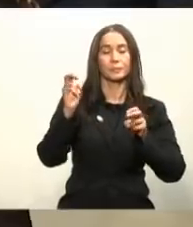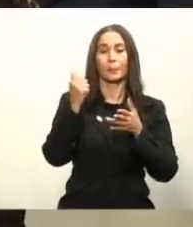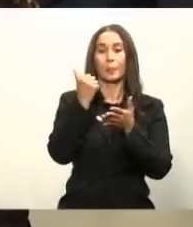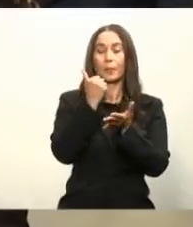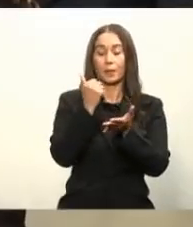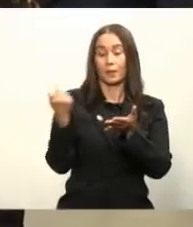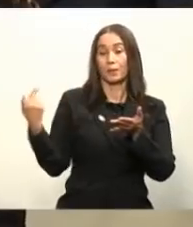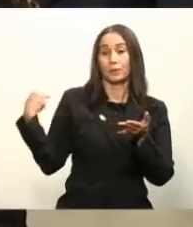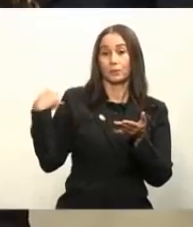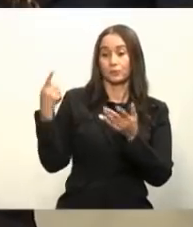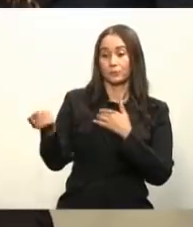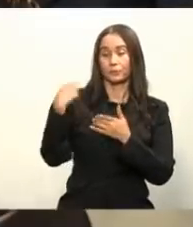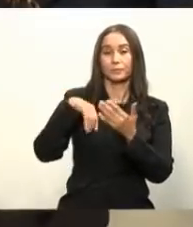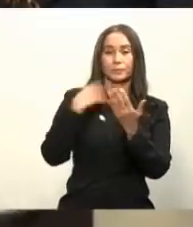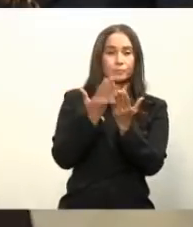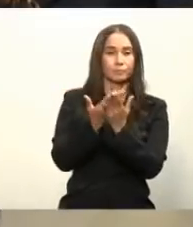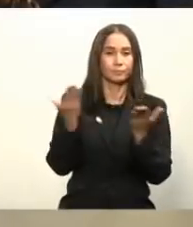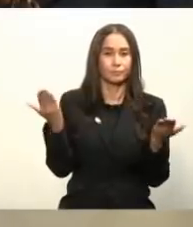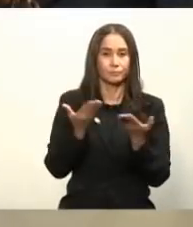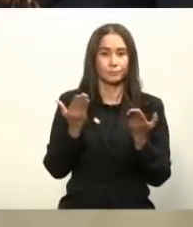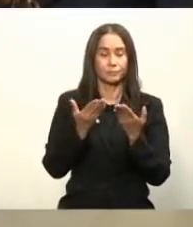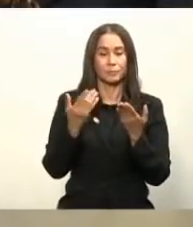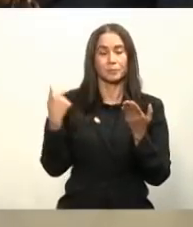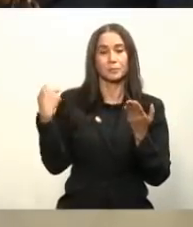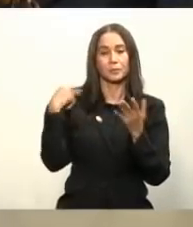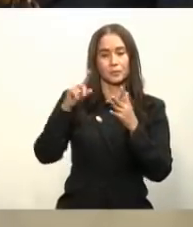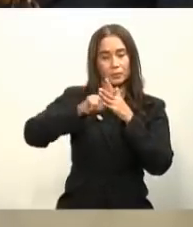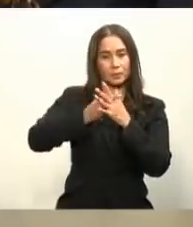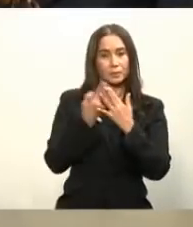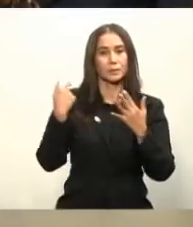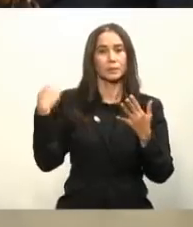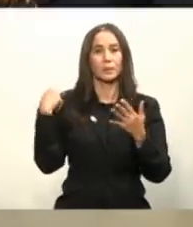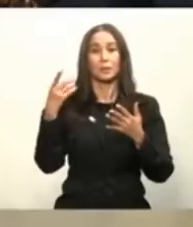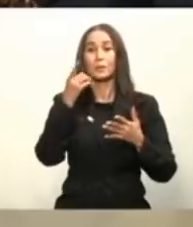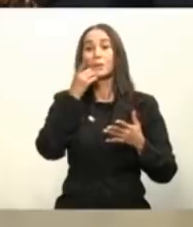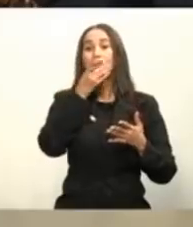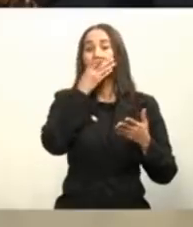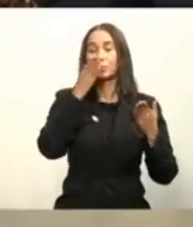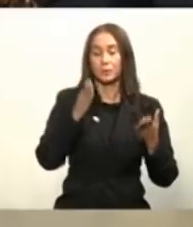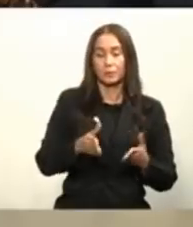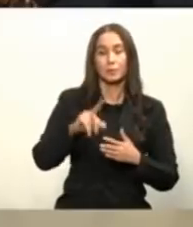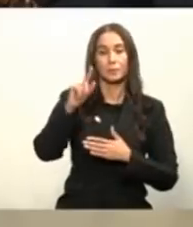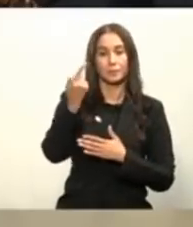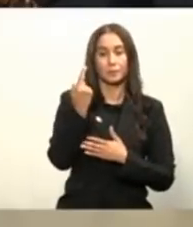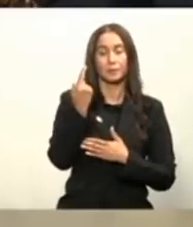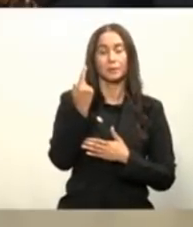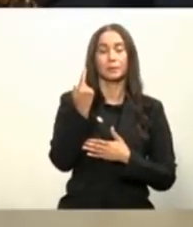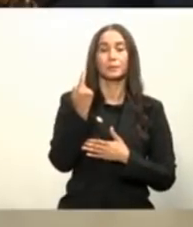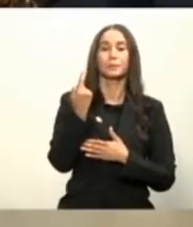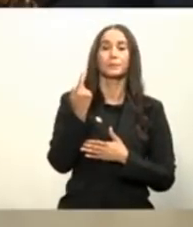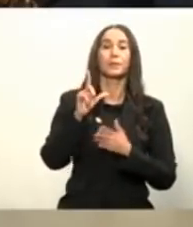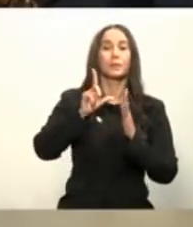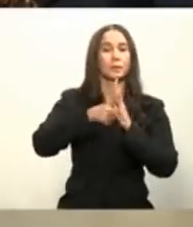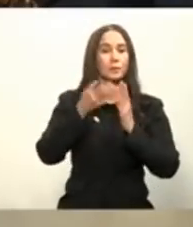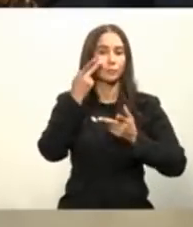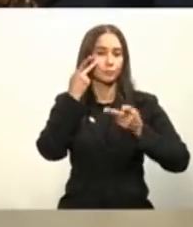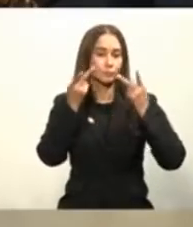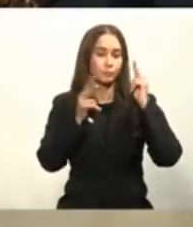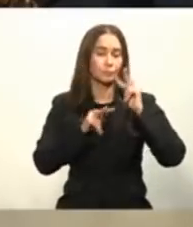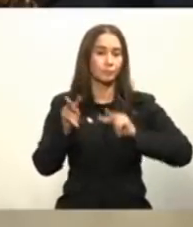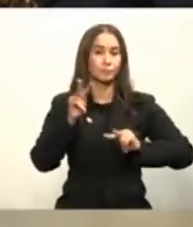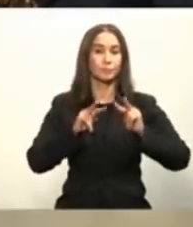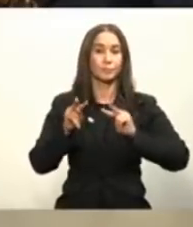vacunas que están llegando vamos a ir vacunando a los dominicanos y dominicanas y veremos también